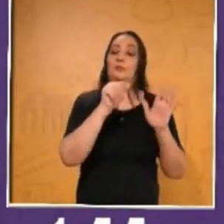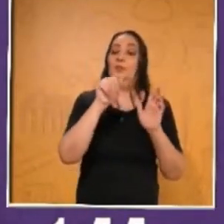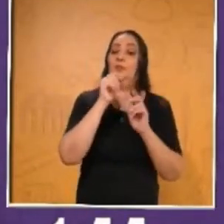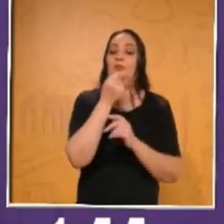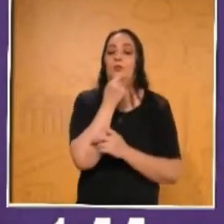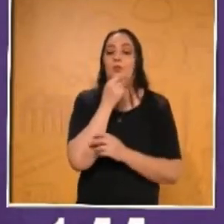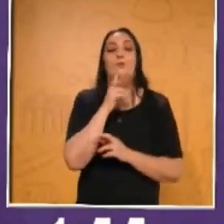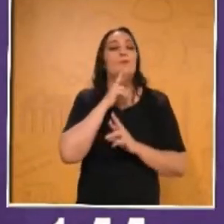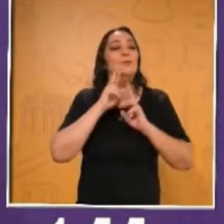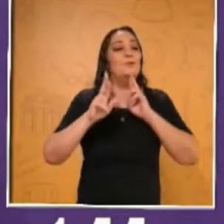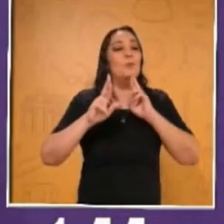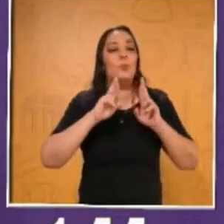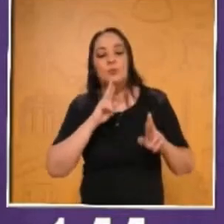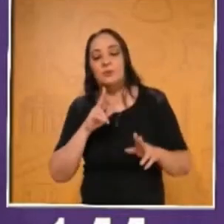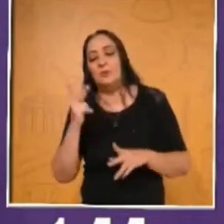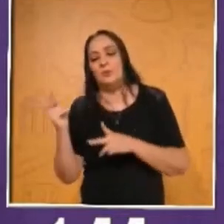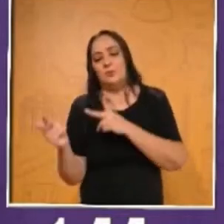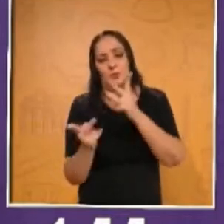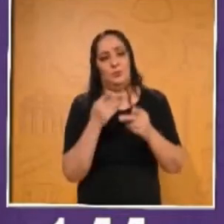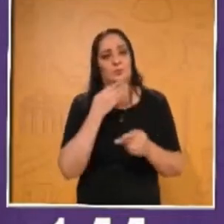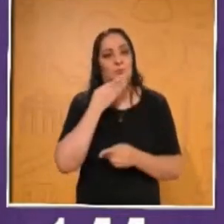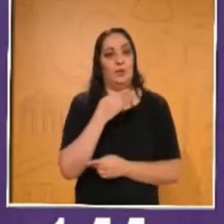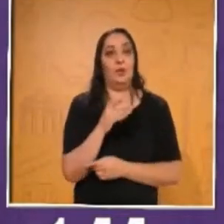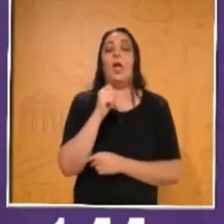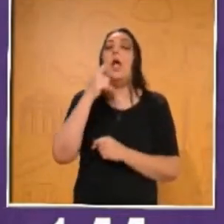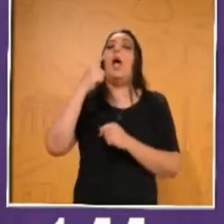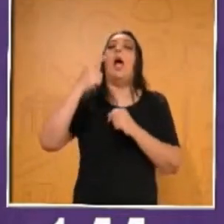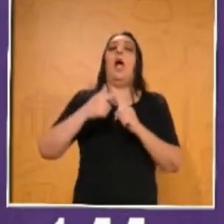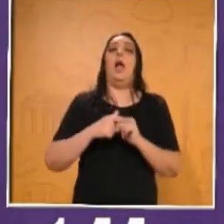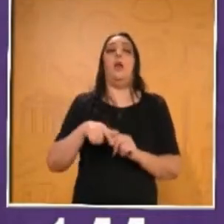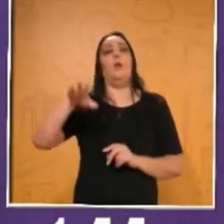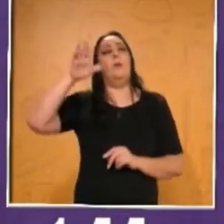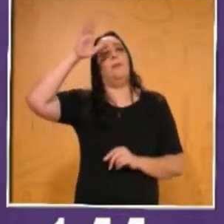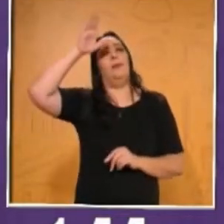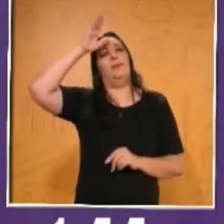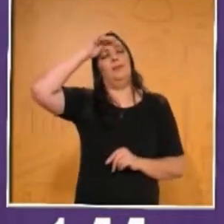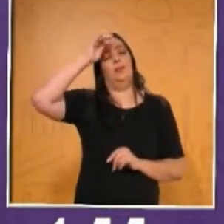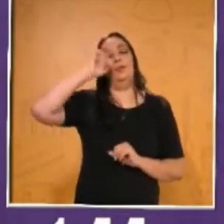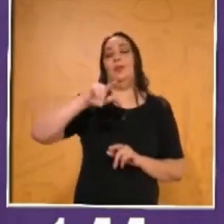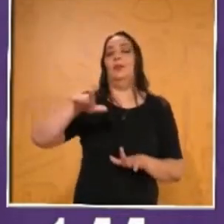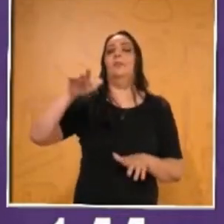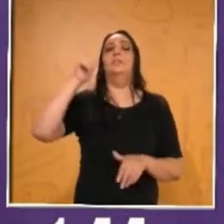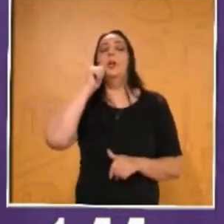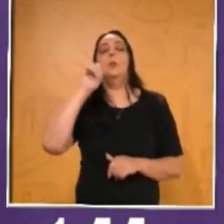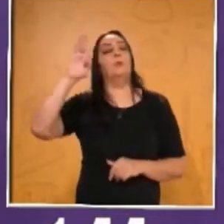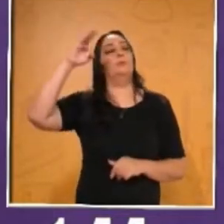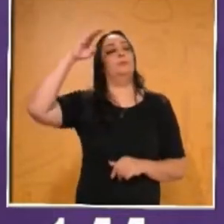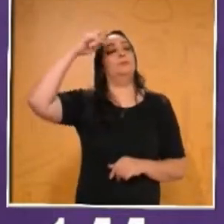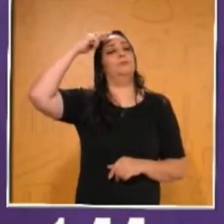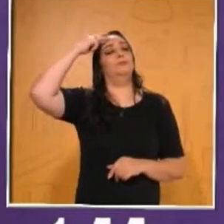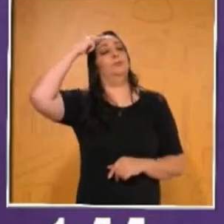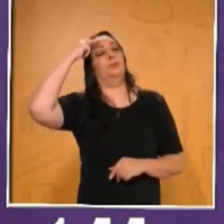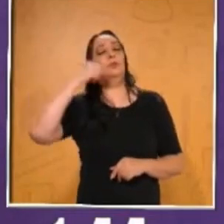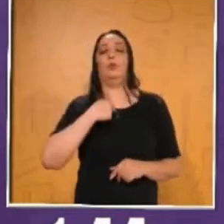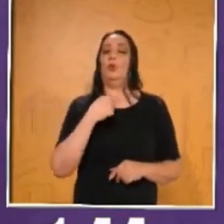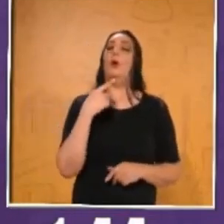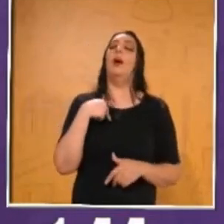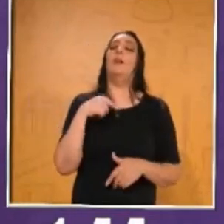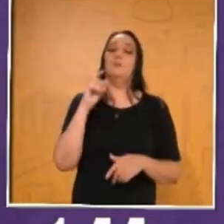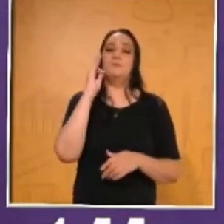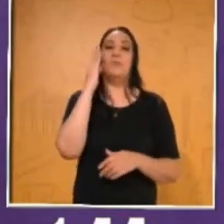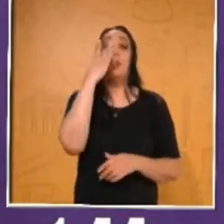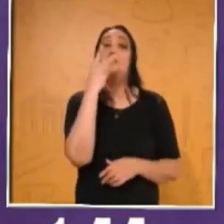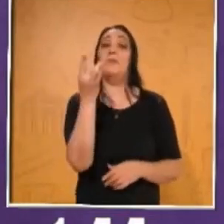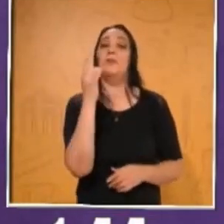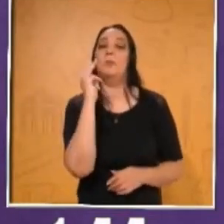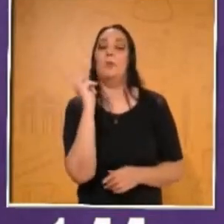las preguntas, pues, ahí se les va a quedar. Y van a tenerlo presente siempre de que, ay, yo acerté en esta pregunta. Y a lo mejor,